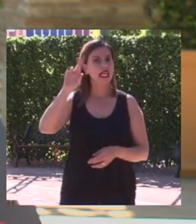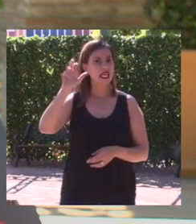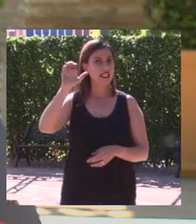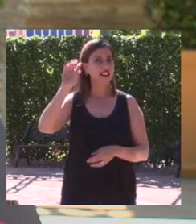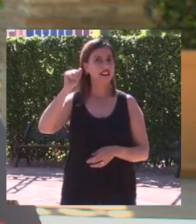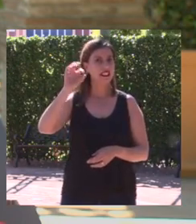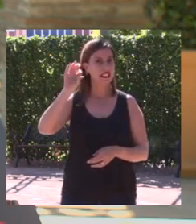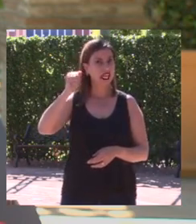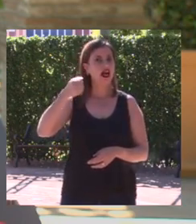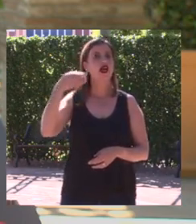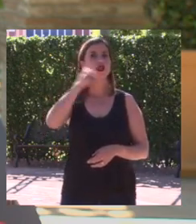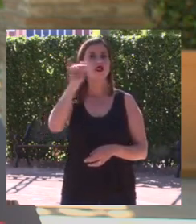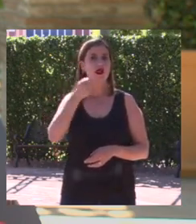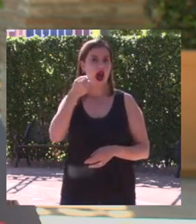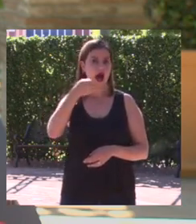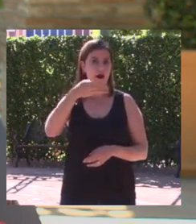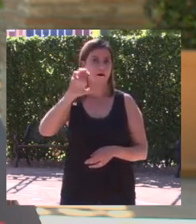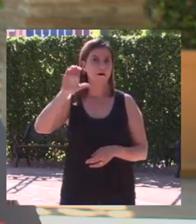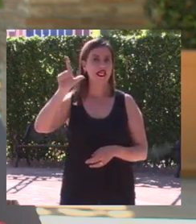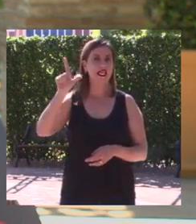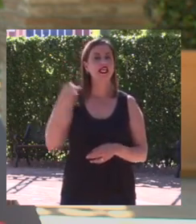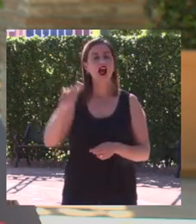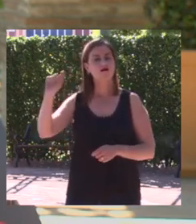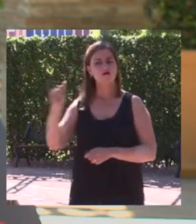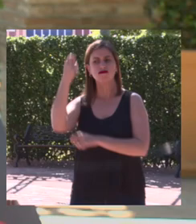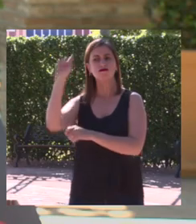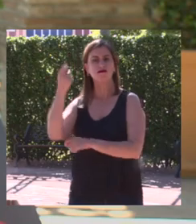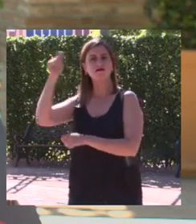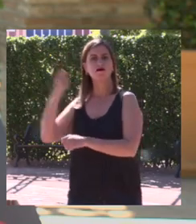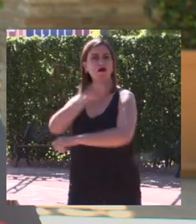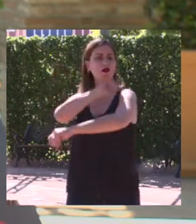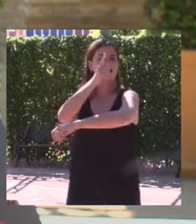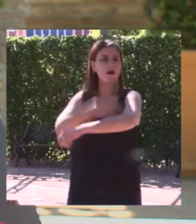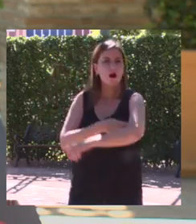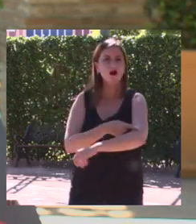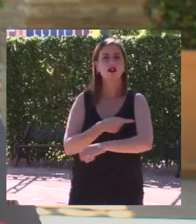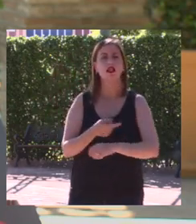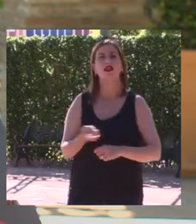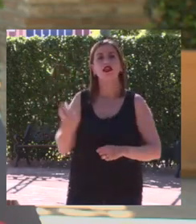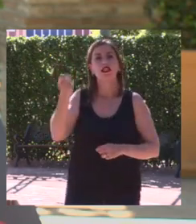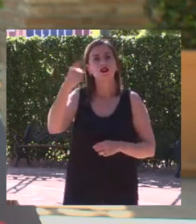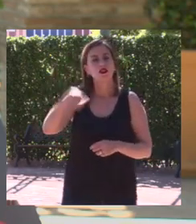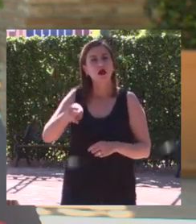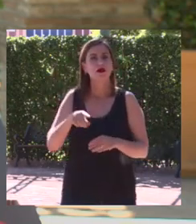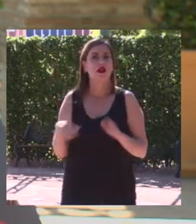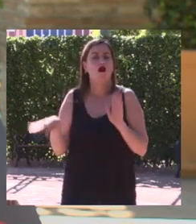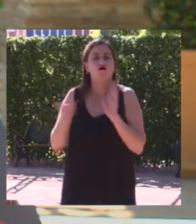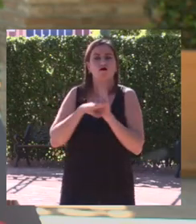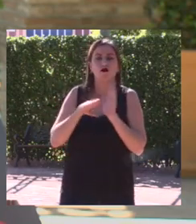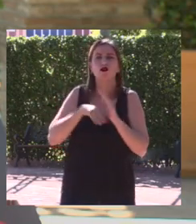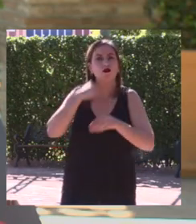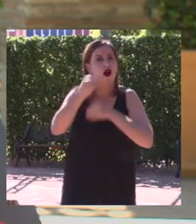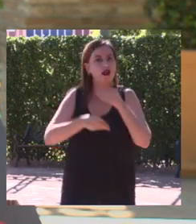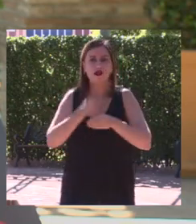ha cosechado innumerables éxitos en su vida deportiva y sigue haciendo una